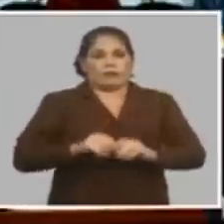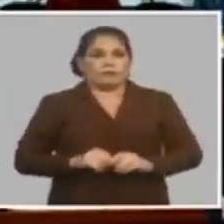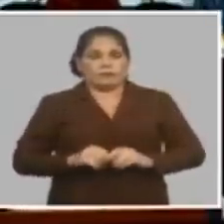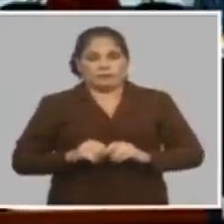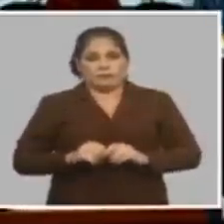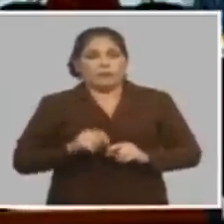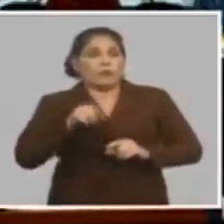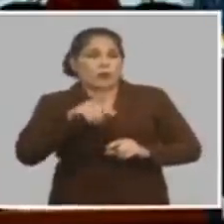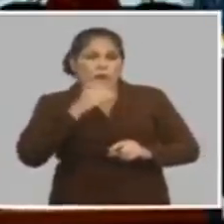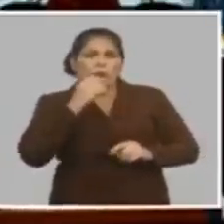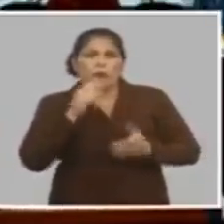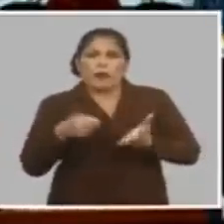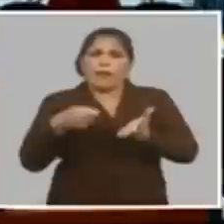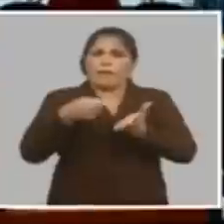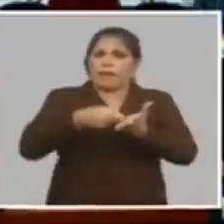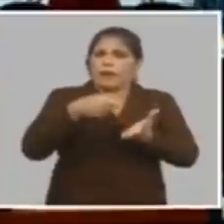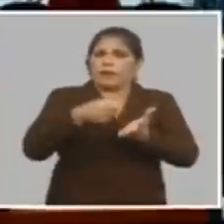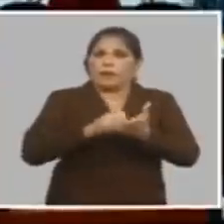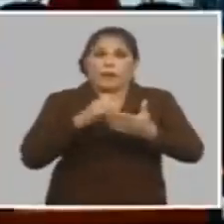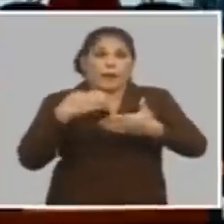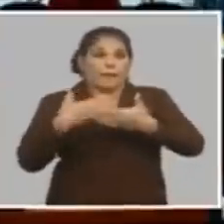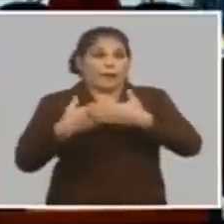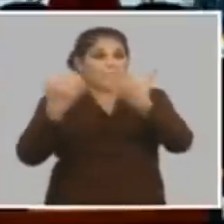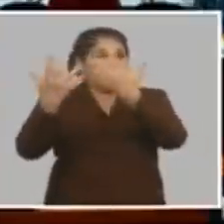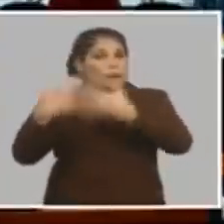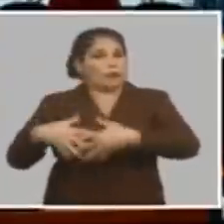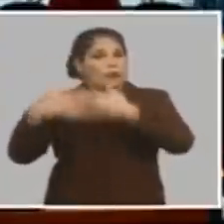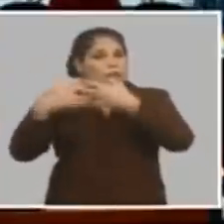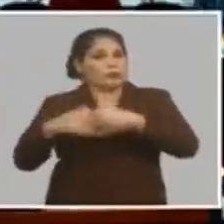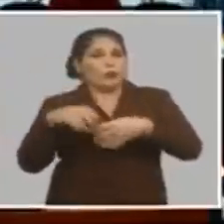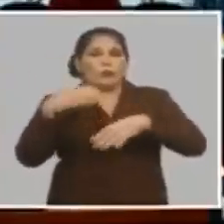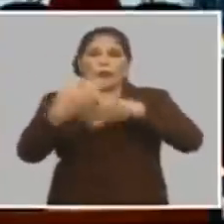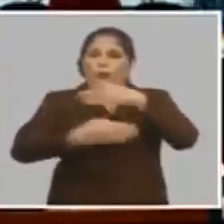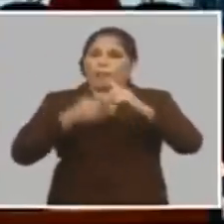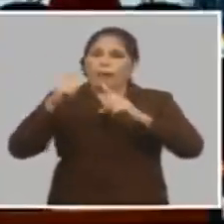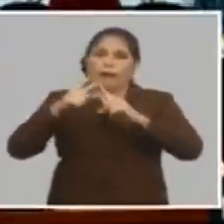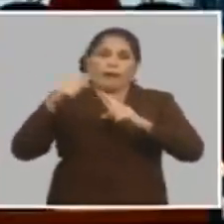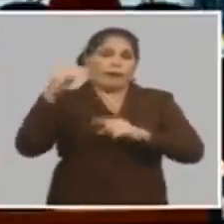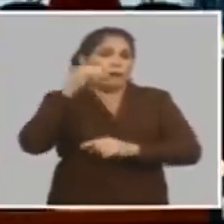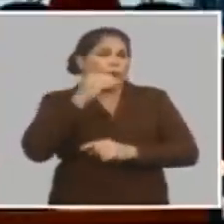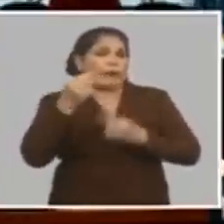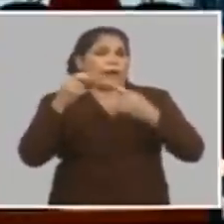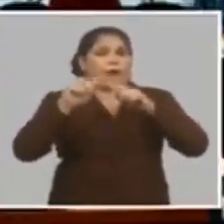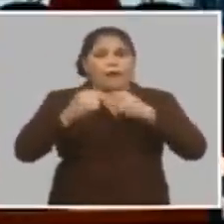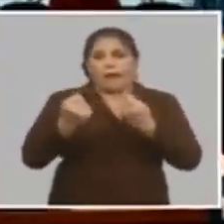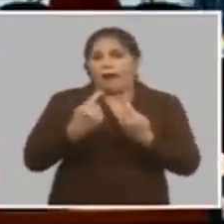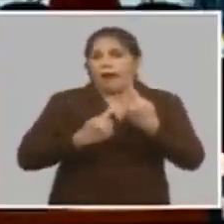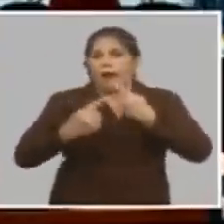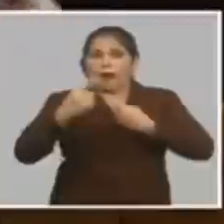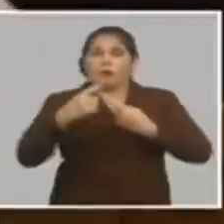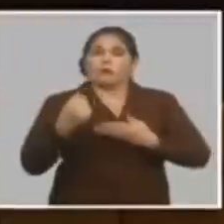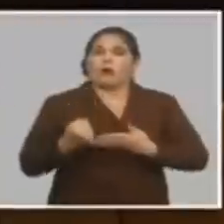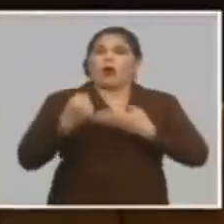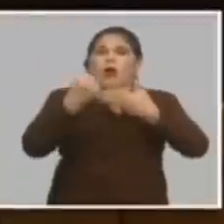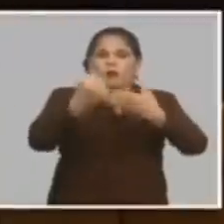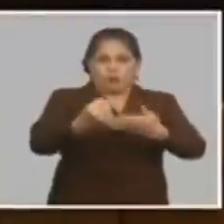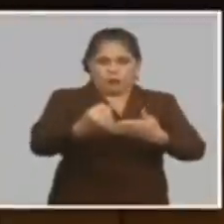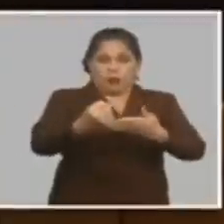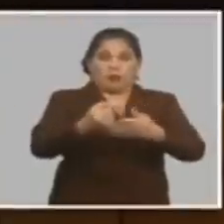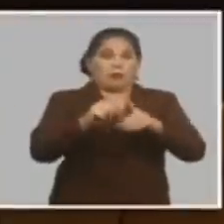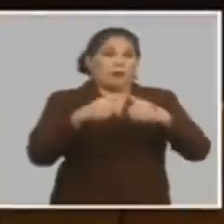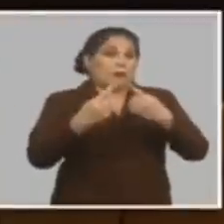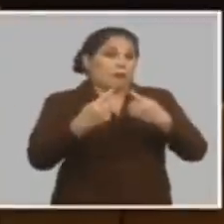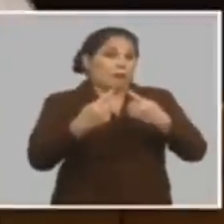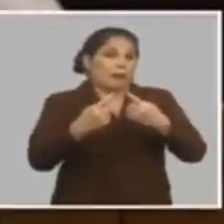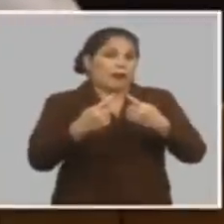vaya usted puede financiar las pérdidas de una empresa productora que por un problema tecnológico la devaluación la pone en una situación